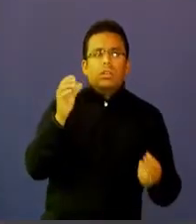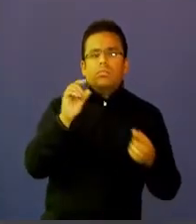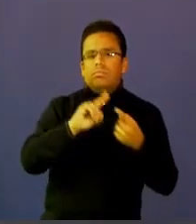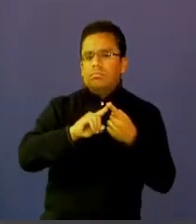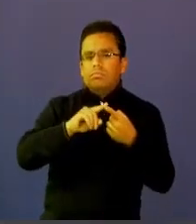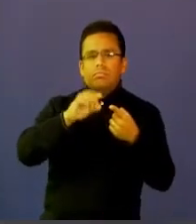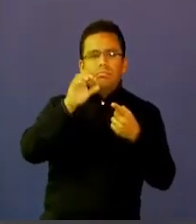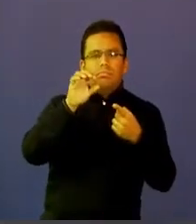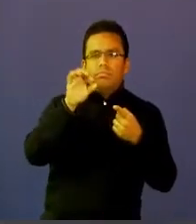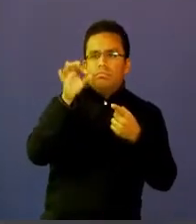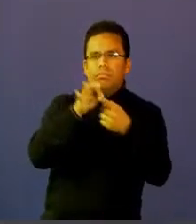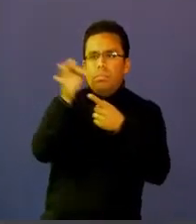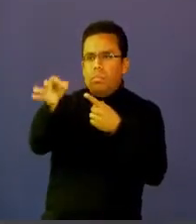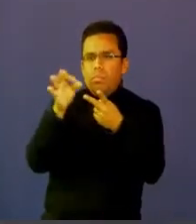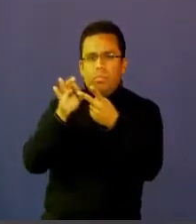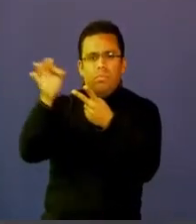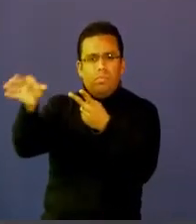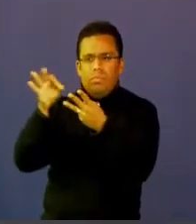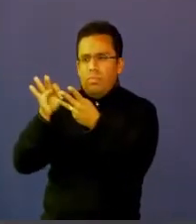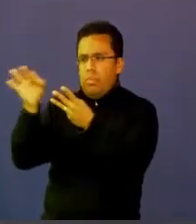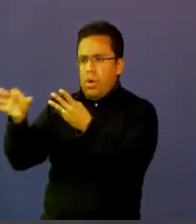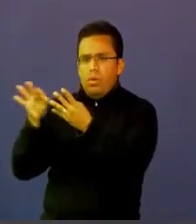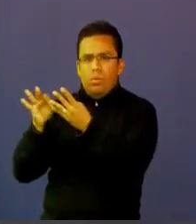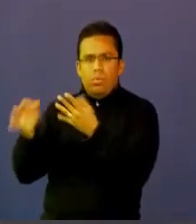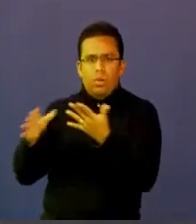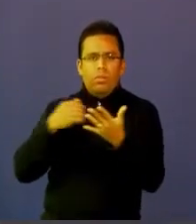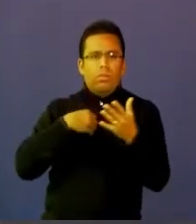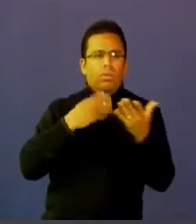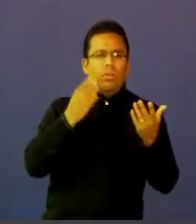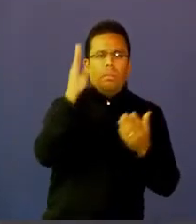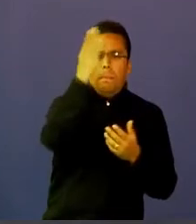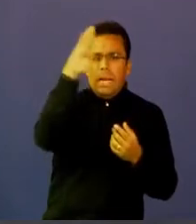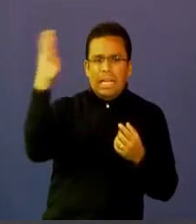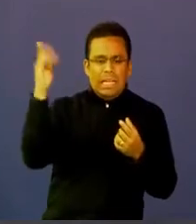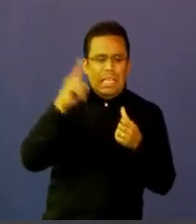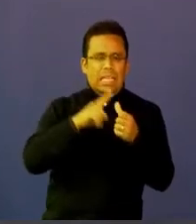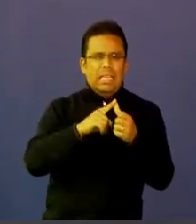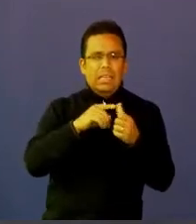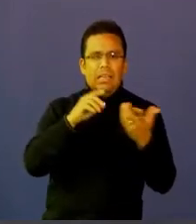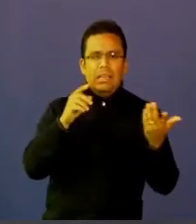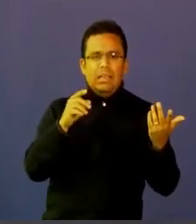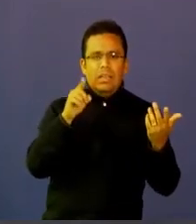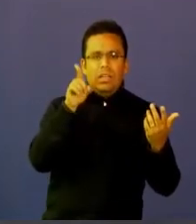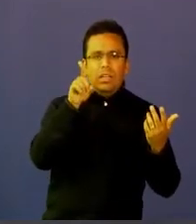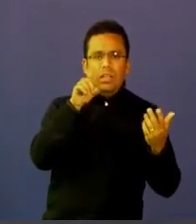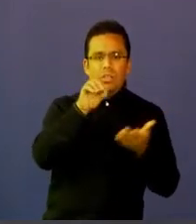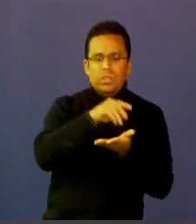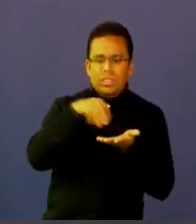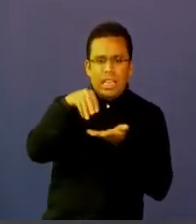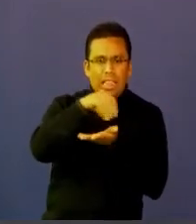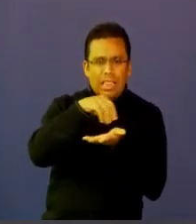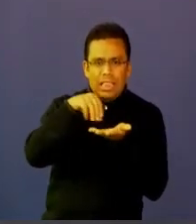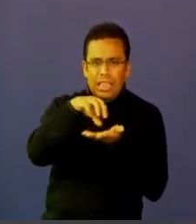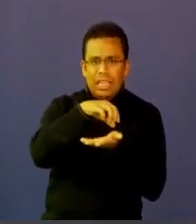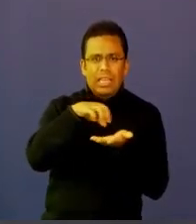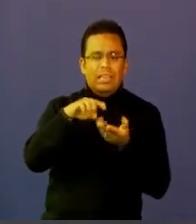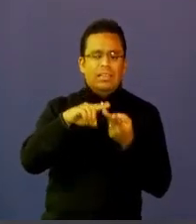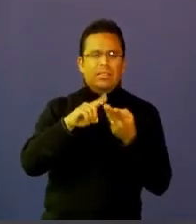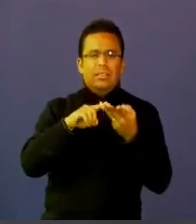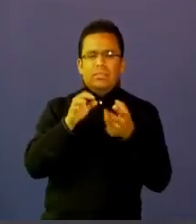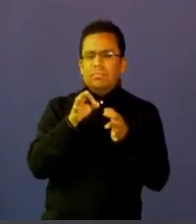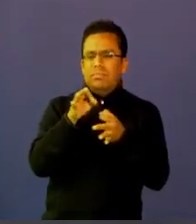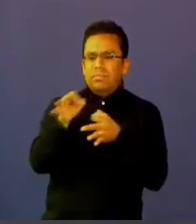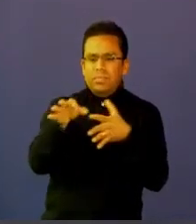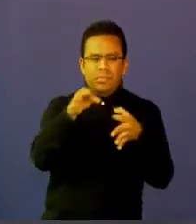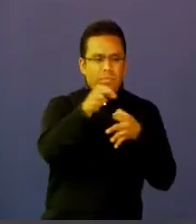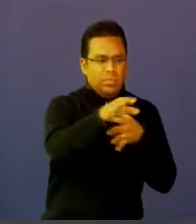Socorro en Santander desde Barranquilla en fin todos los lugares del país que nos están siguiendo bueno